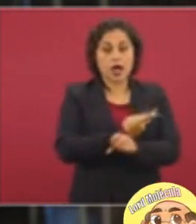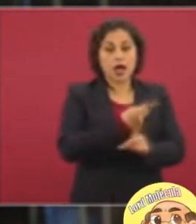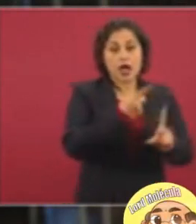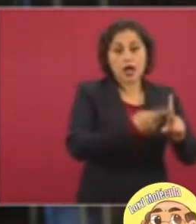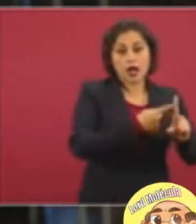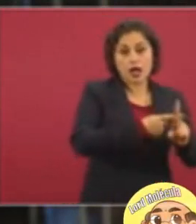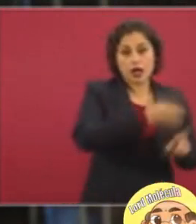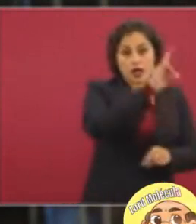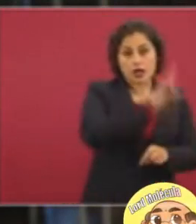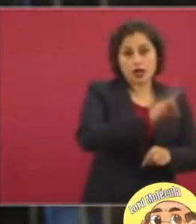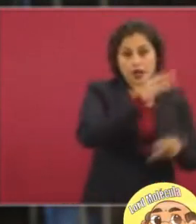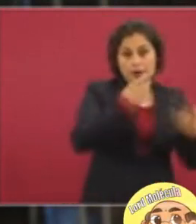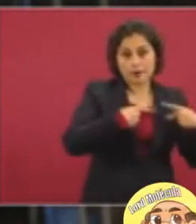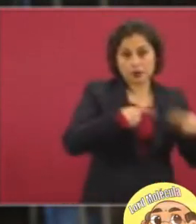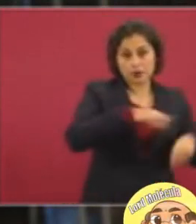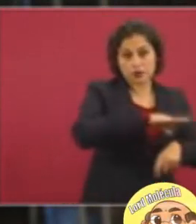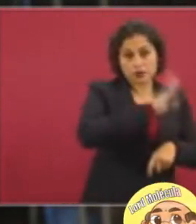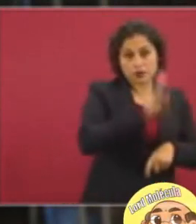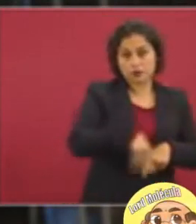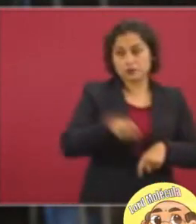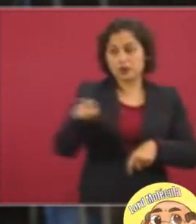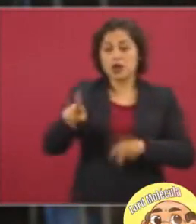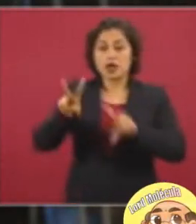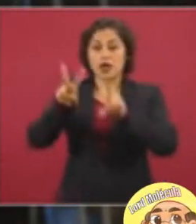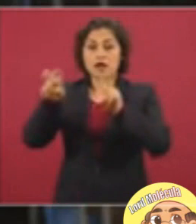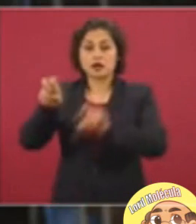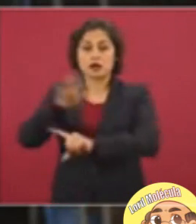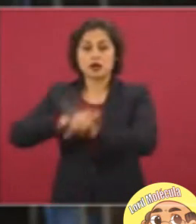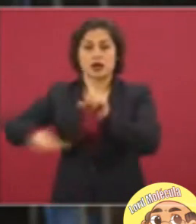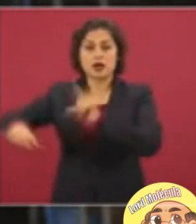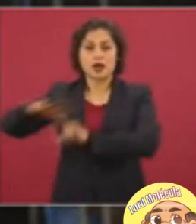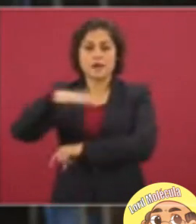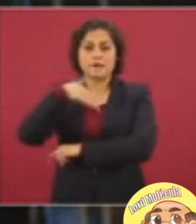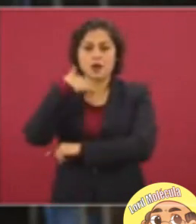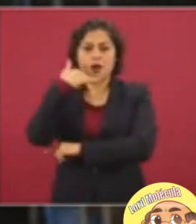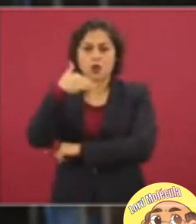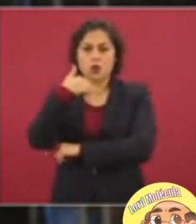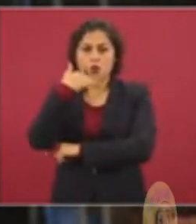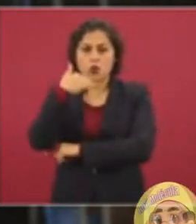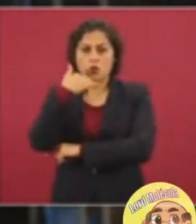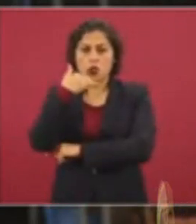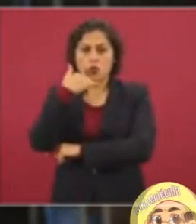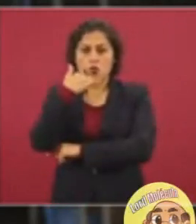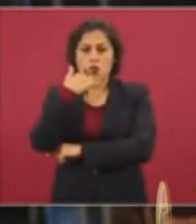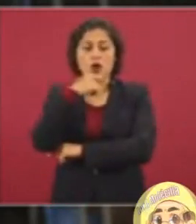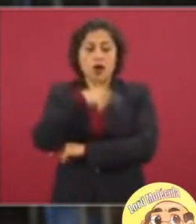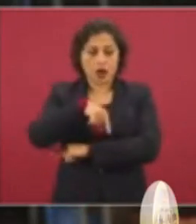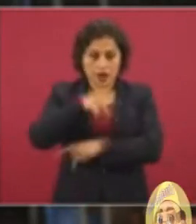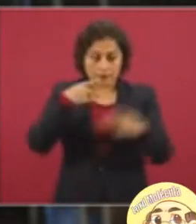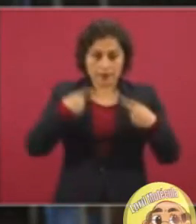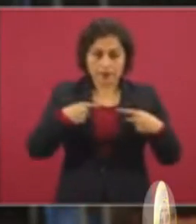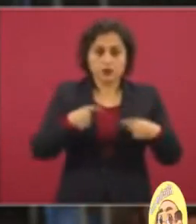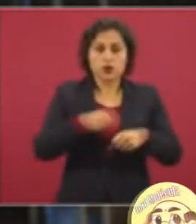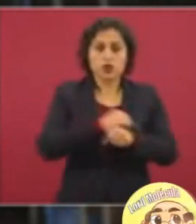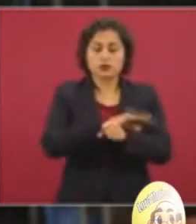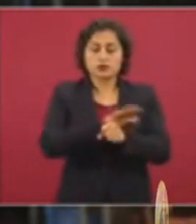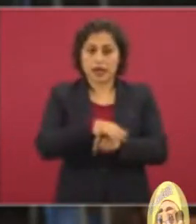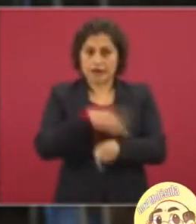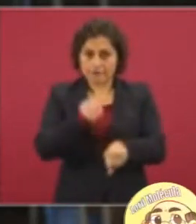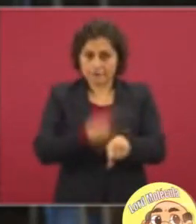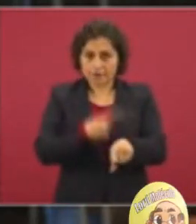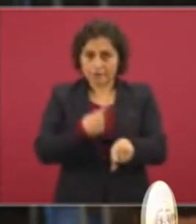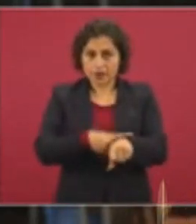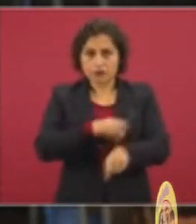y la contaminación atmosférica que ha dado positivo con el COVID-19. Estamos iniciando, presidente,